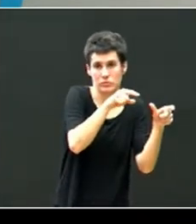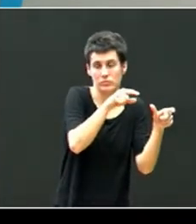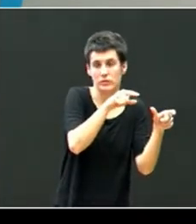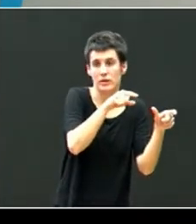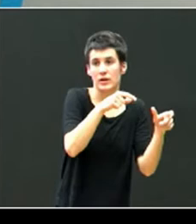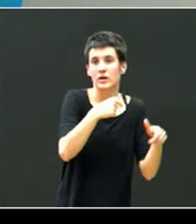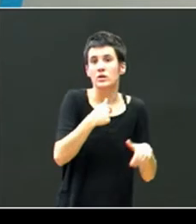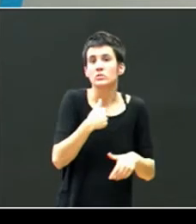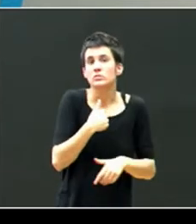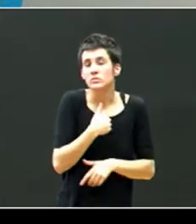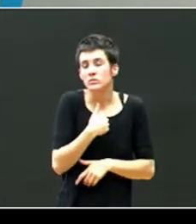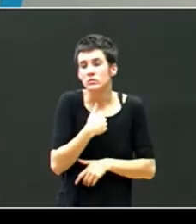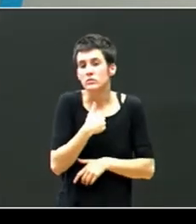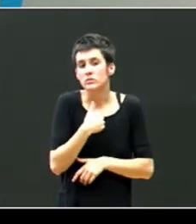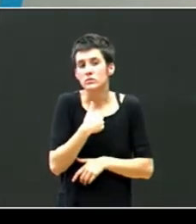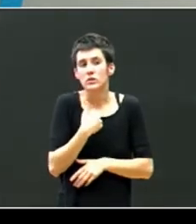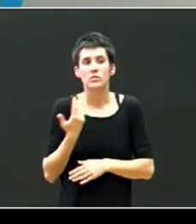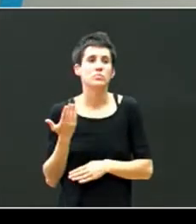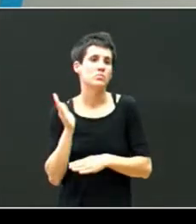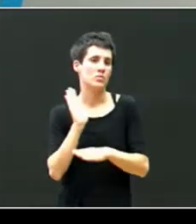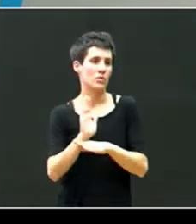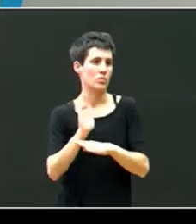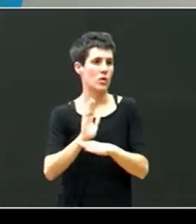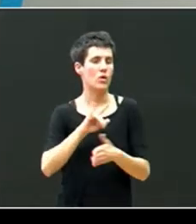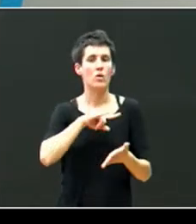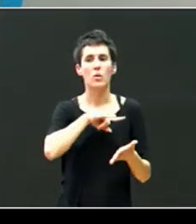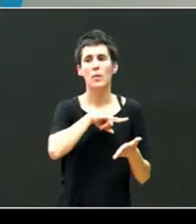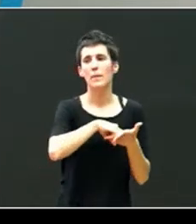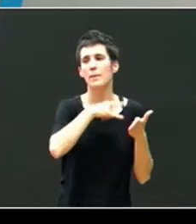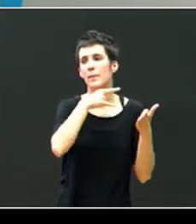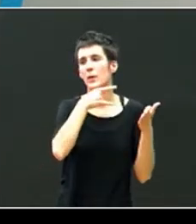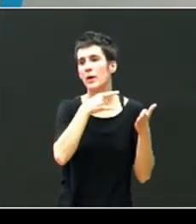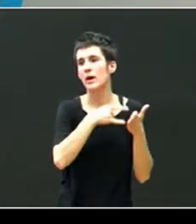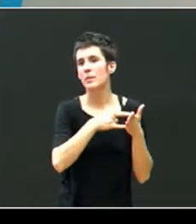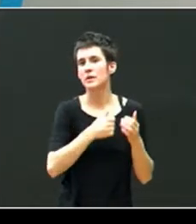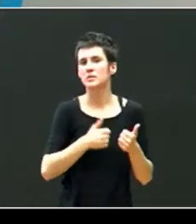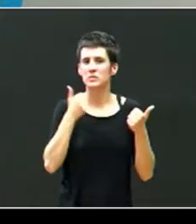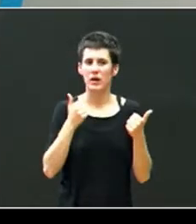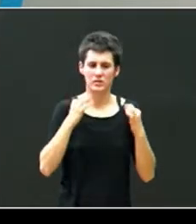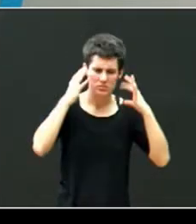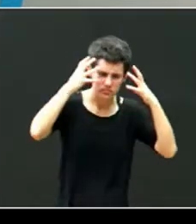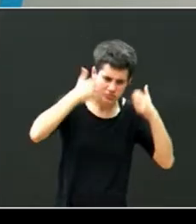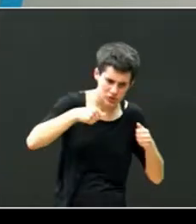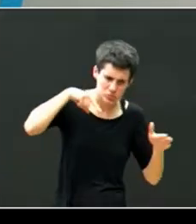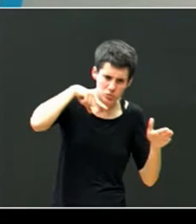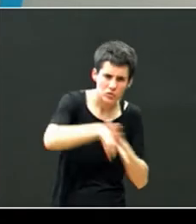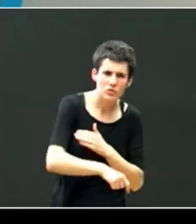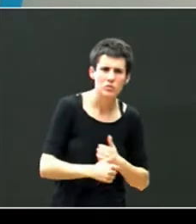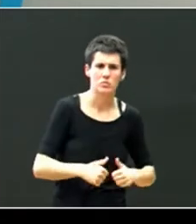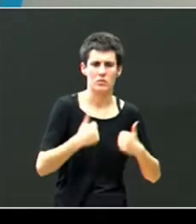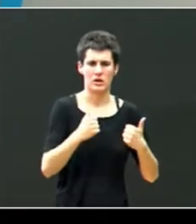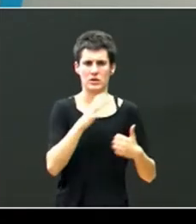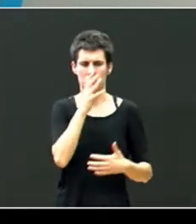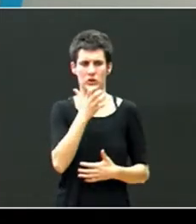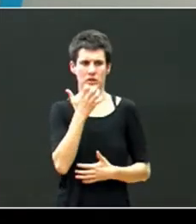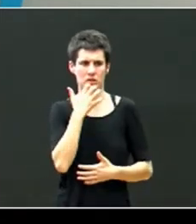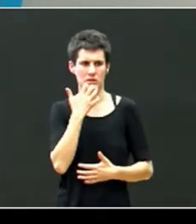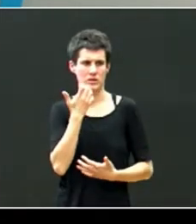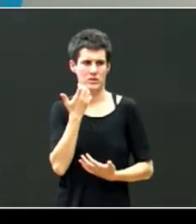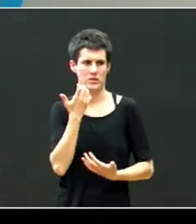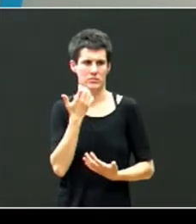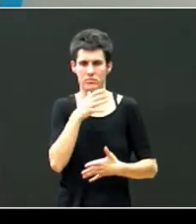yo abogaría o propondría programas de asesimiento post-adoptivo más intensivos de los que hay ahora porque si partimos de que la adopción